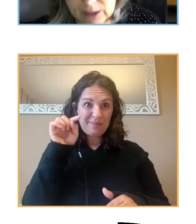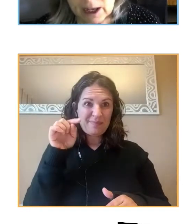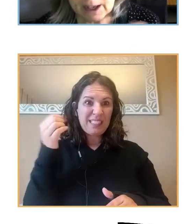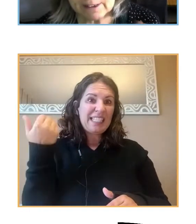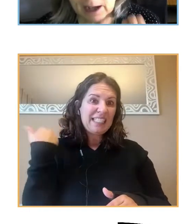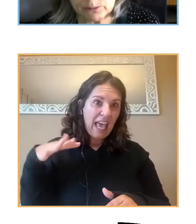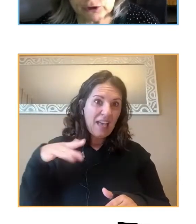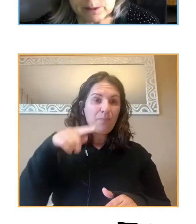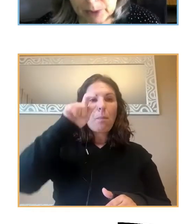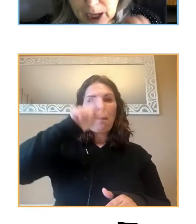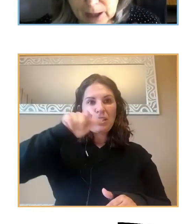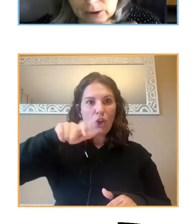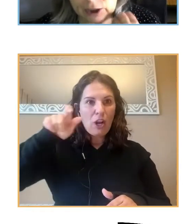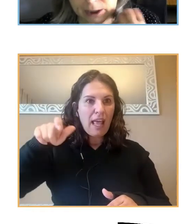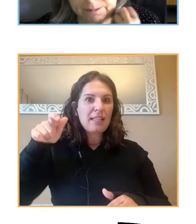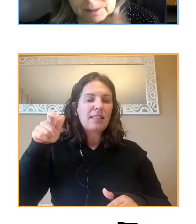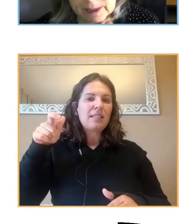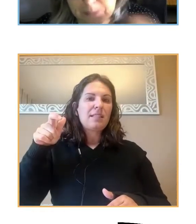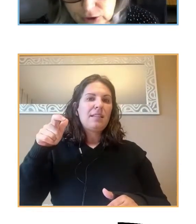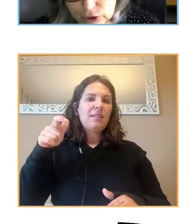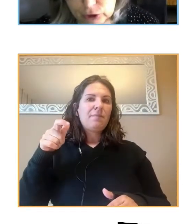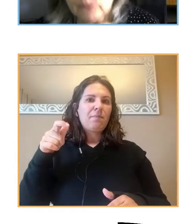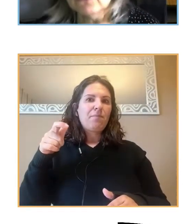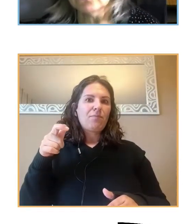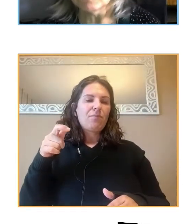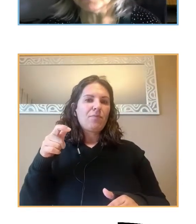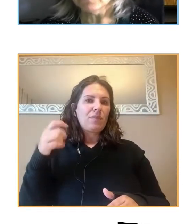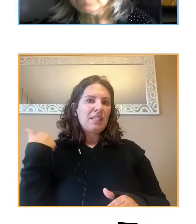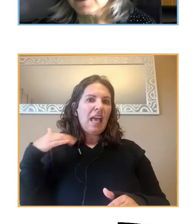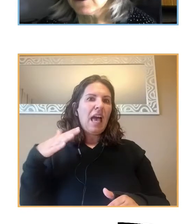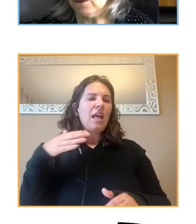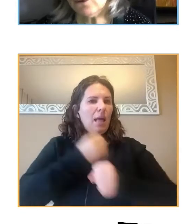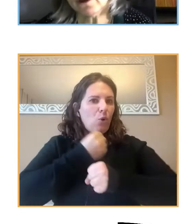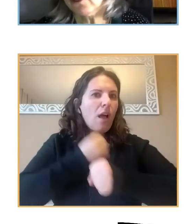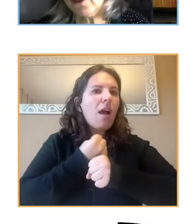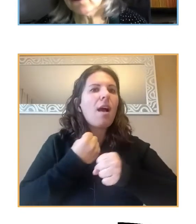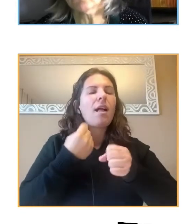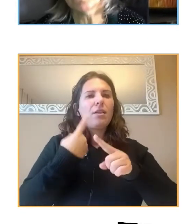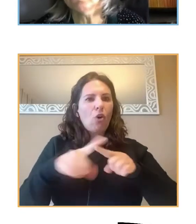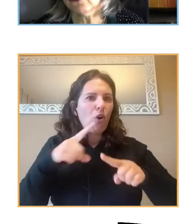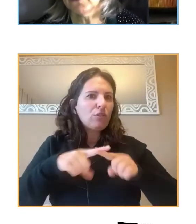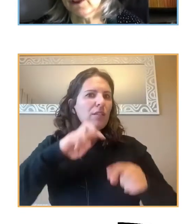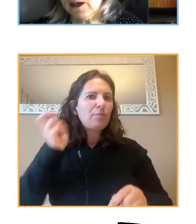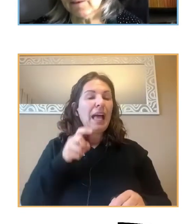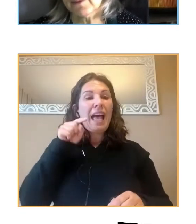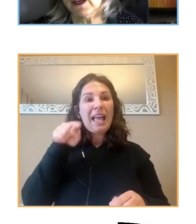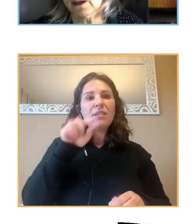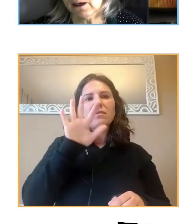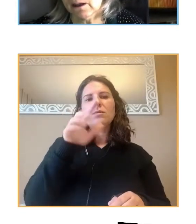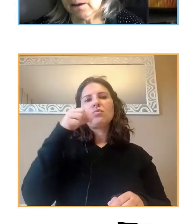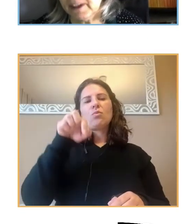personas están implicadas e inmersos en un mundo laboral, un 5,8%